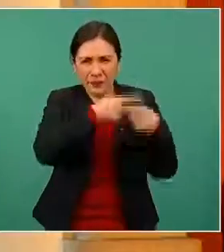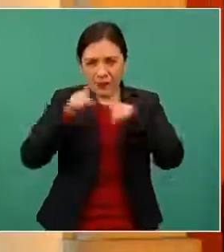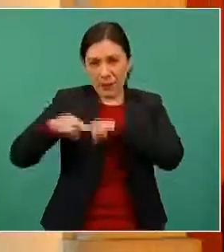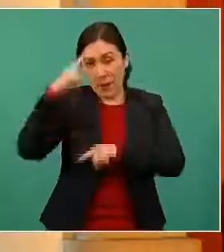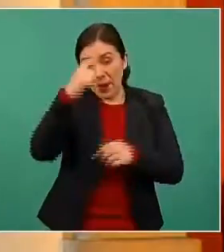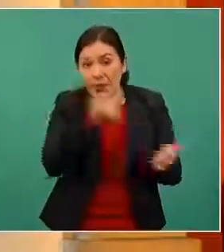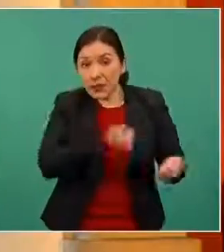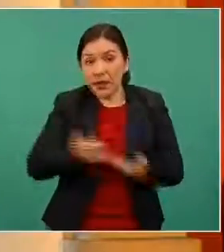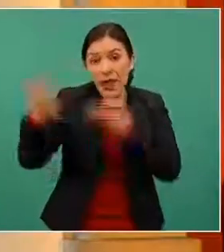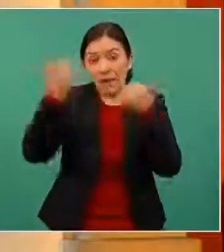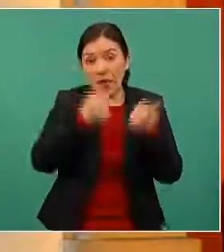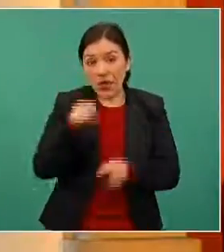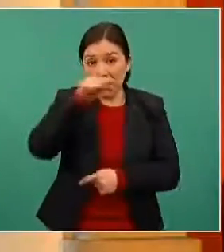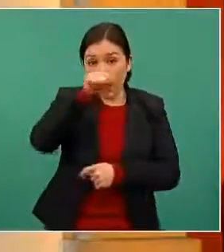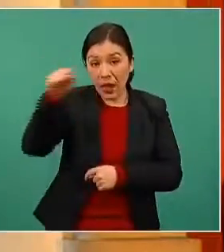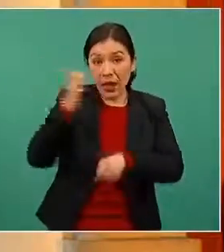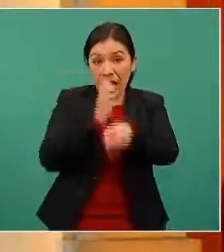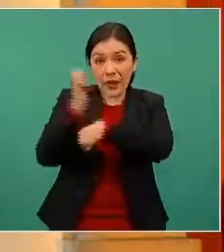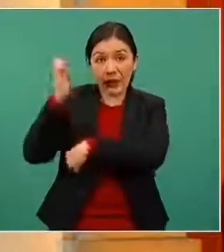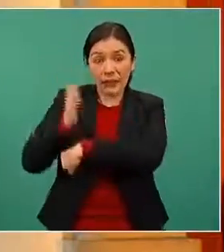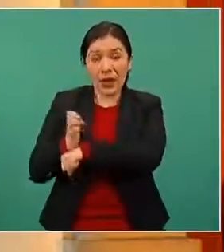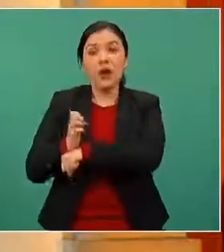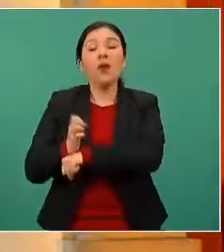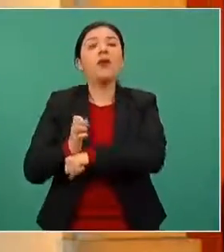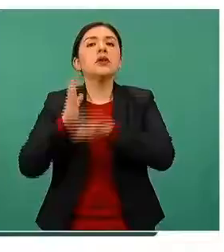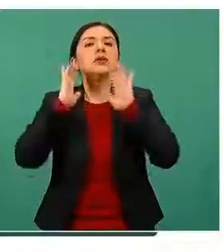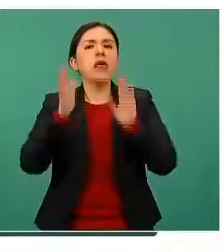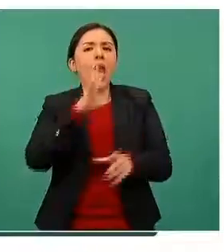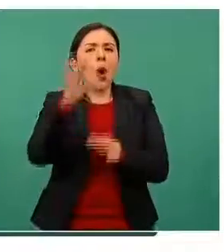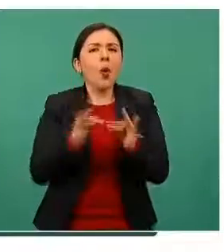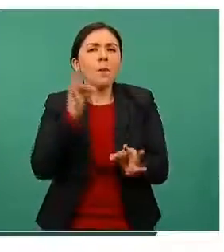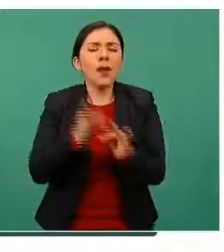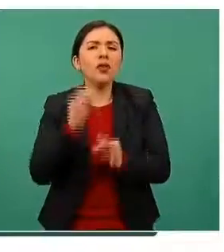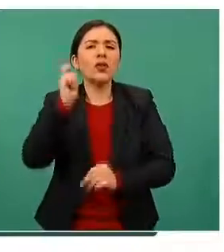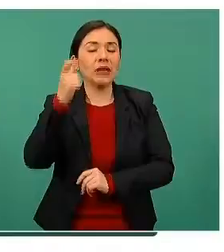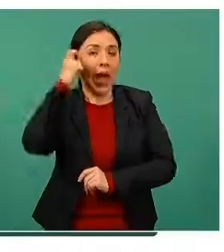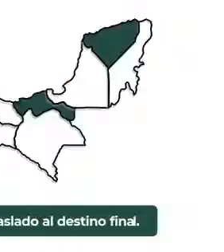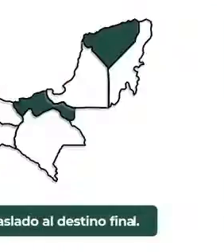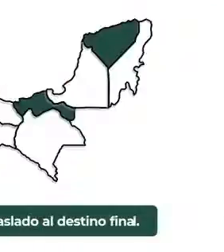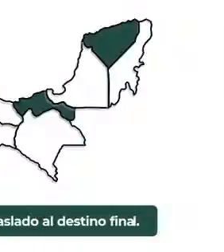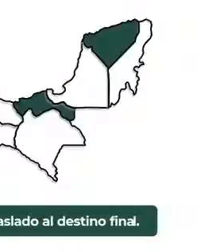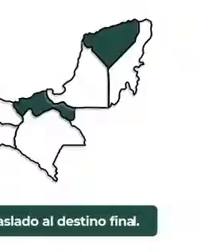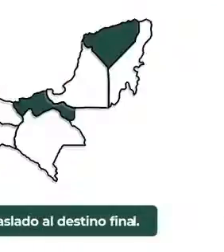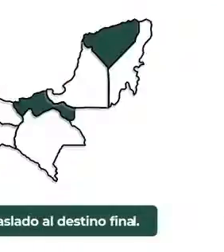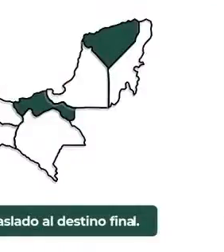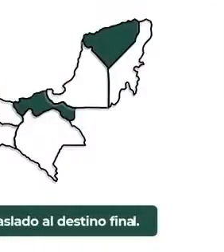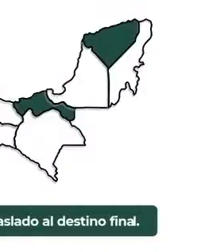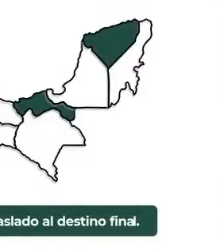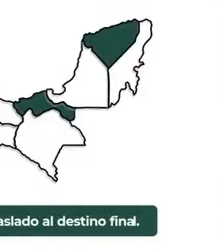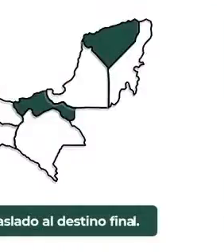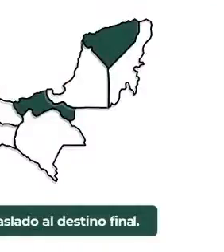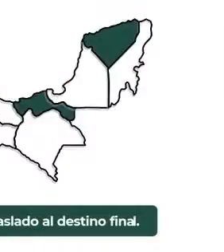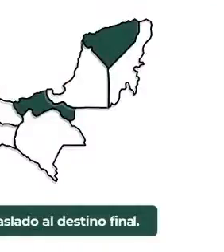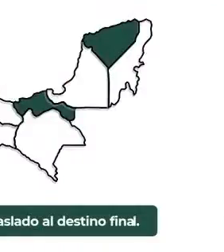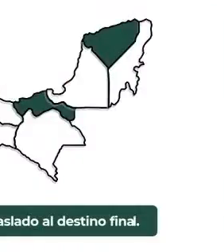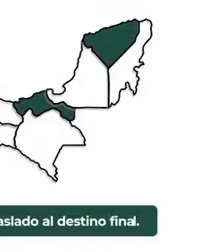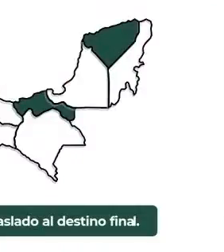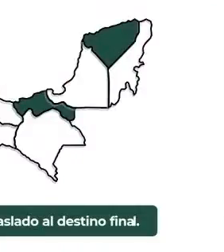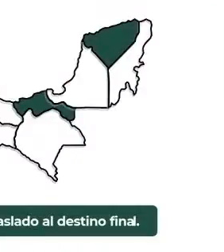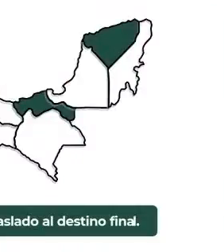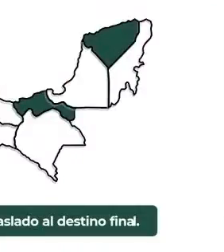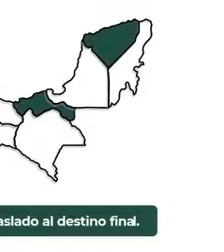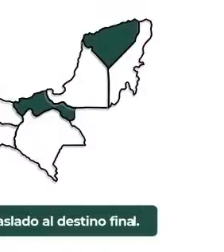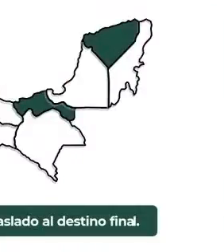la distribución al destino final. Ya completamos lo que es Guerrero y Tlaxcala, atendiendo a